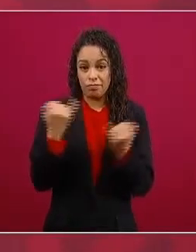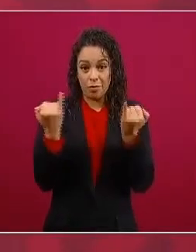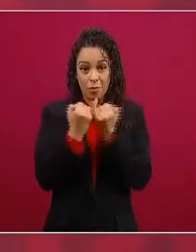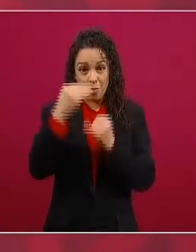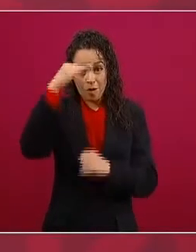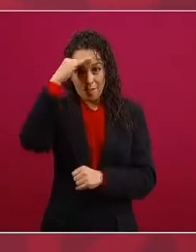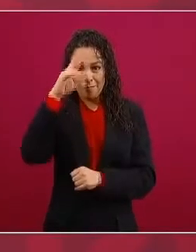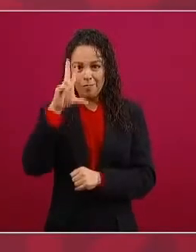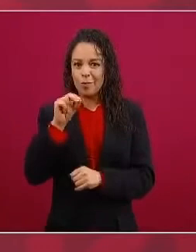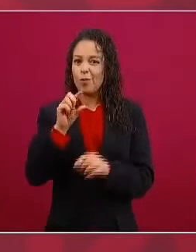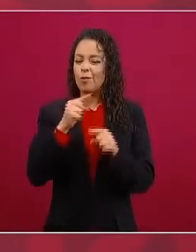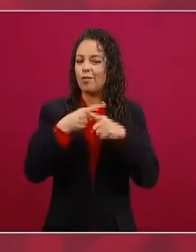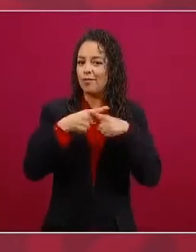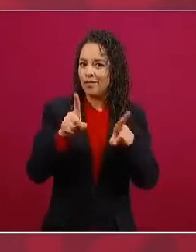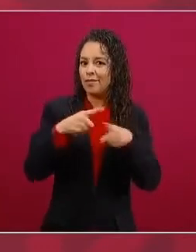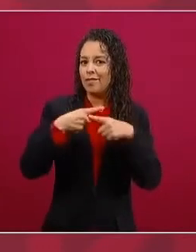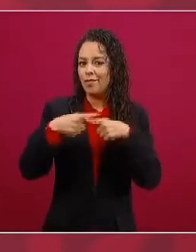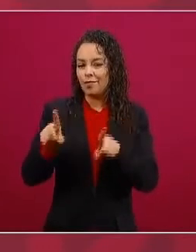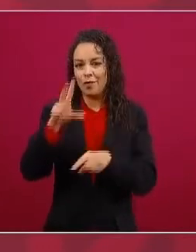me llevó